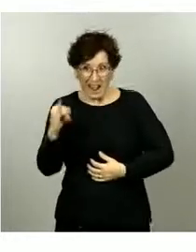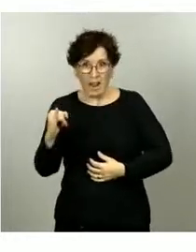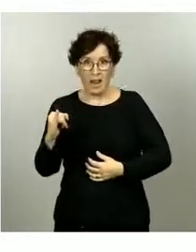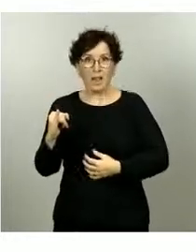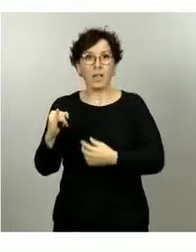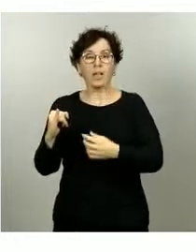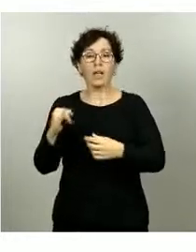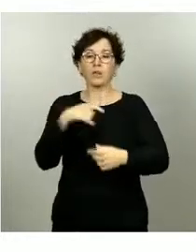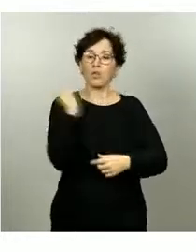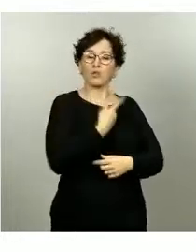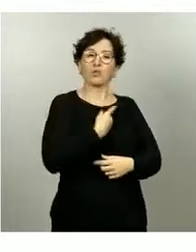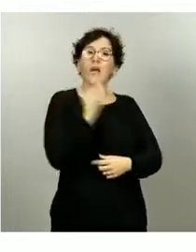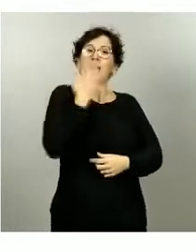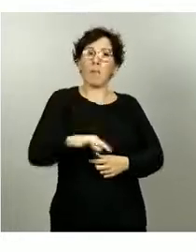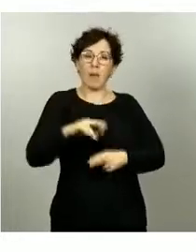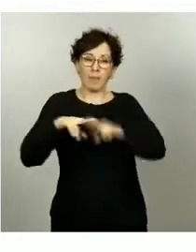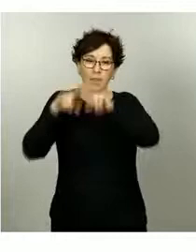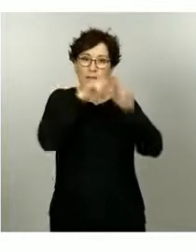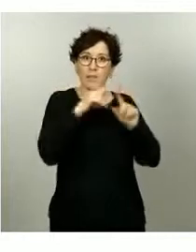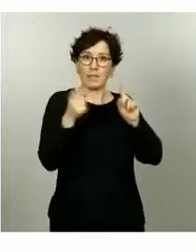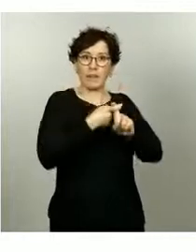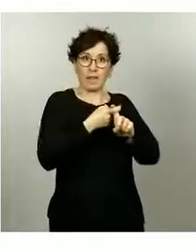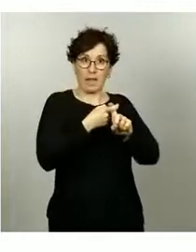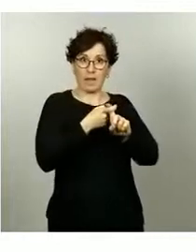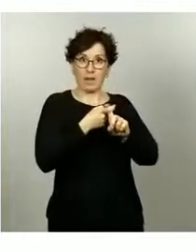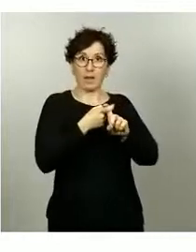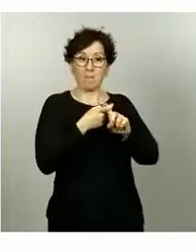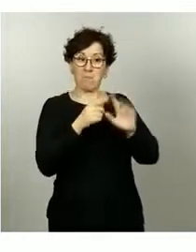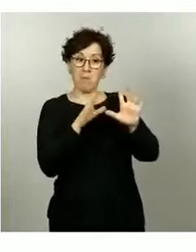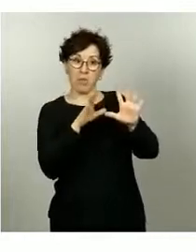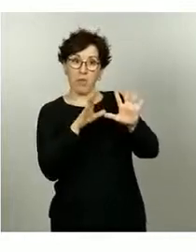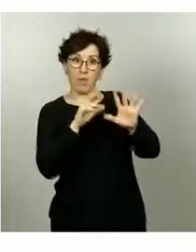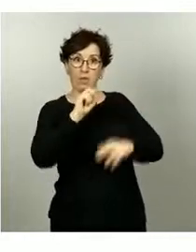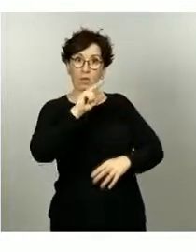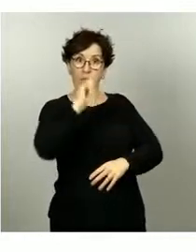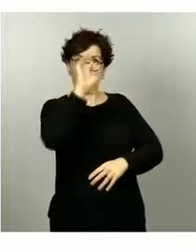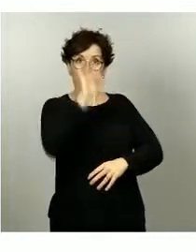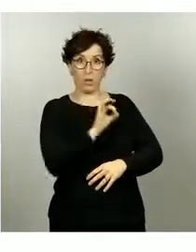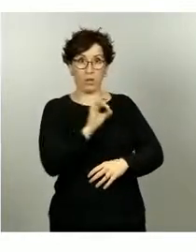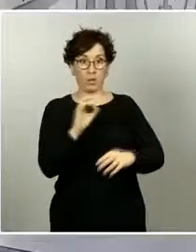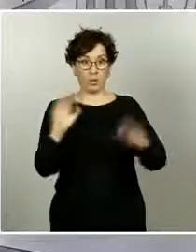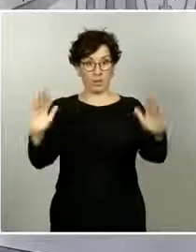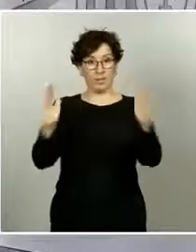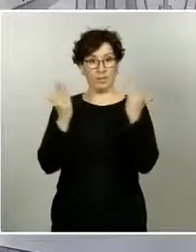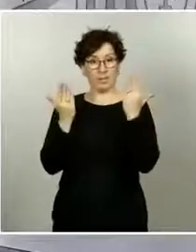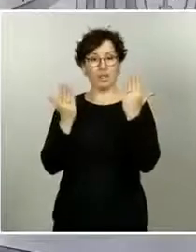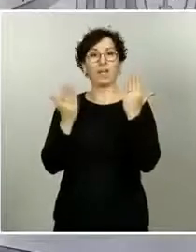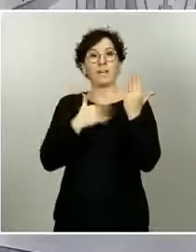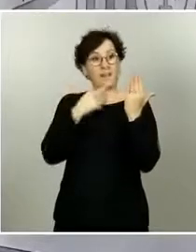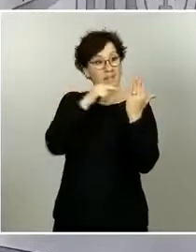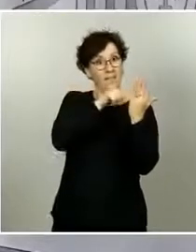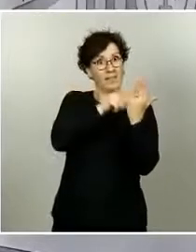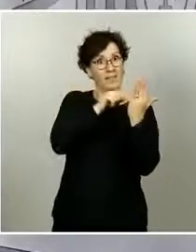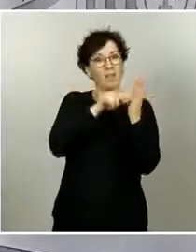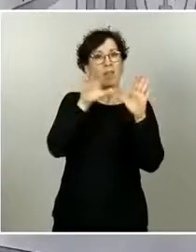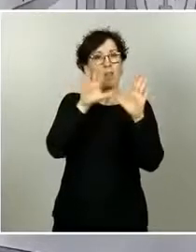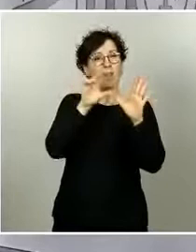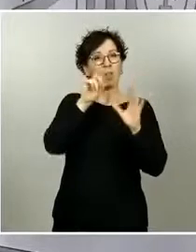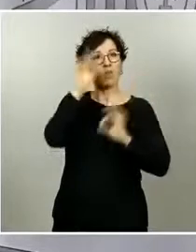habido y lo que realmente hemos detectado, aunque haya sido un 10% menos o un 10% únicamente, un 11, 12,